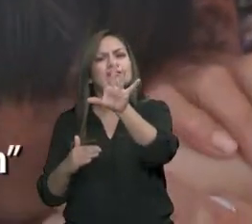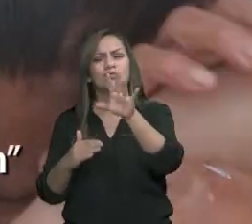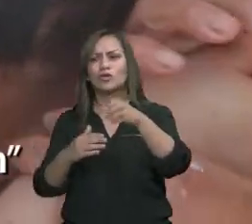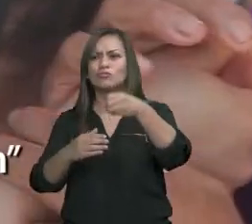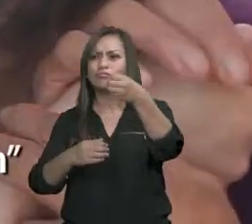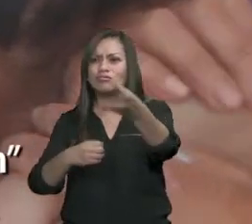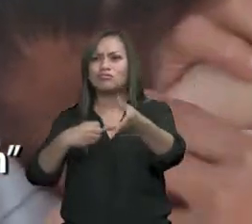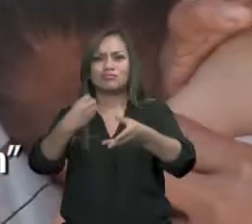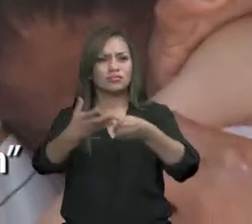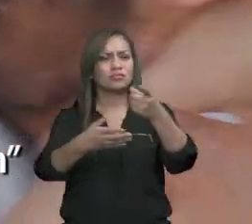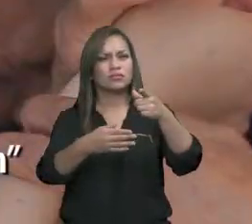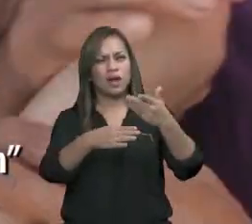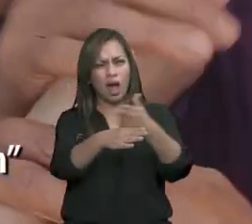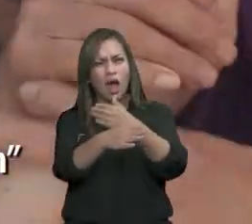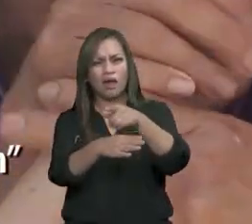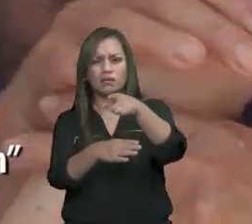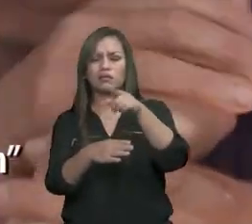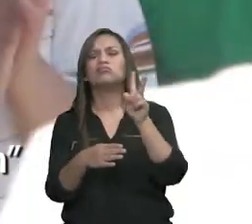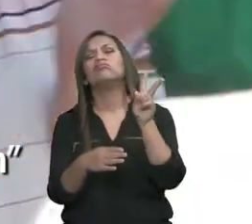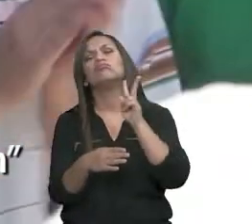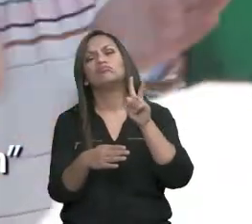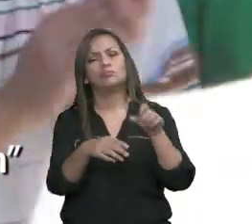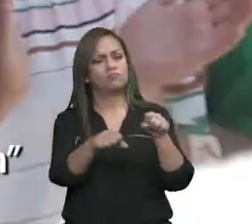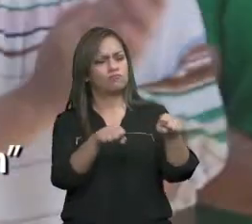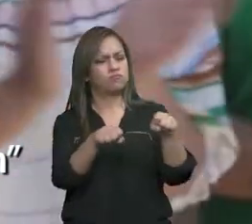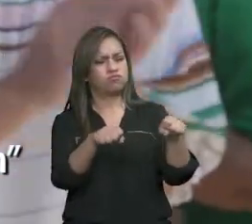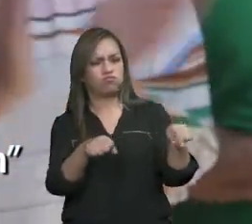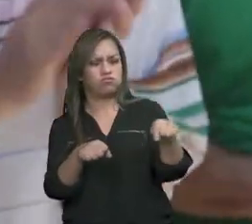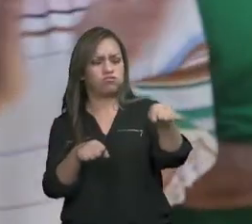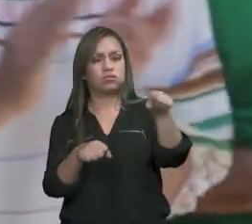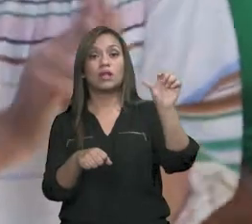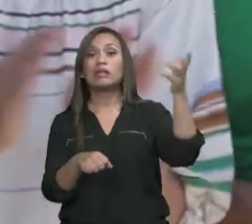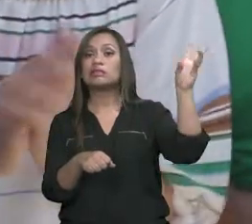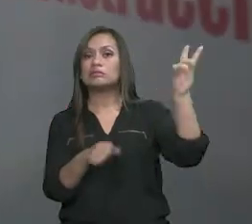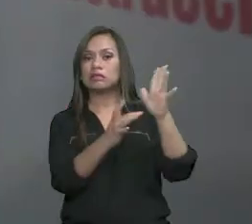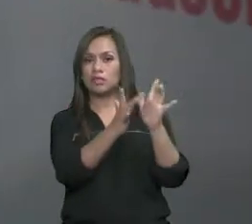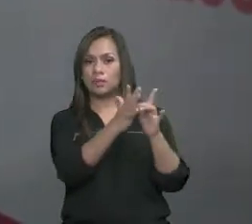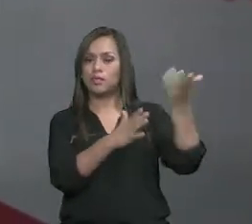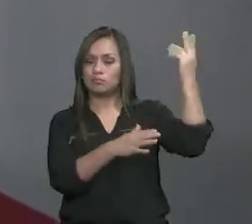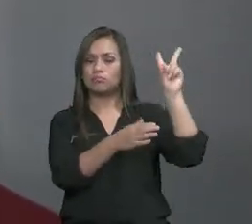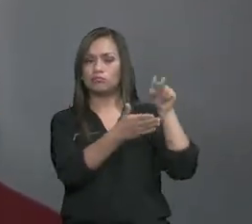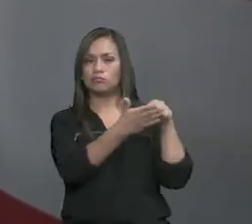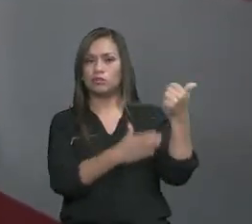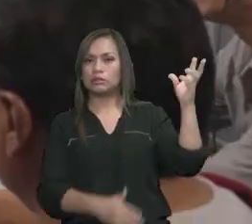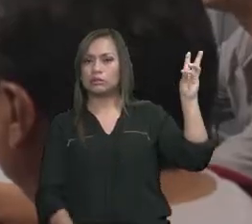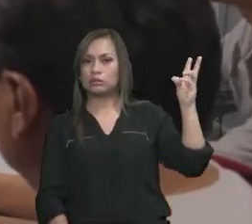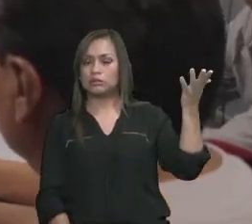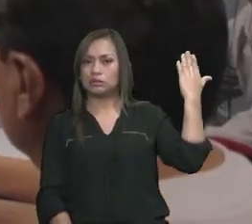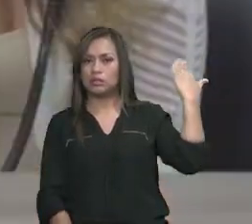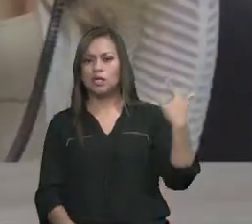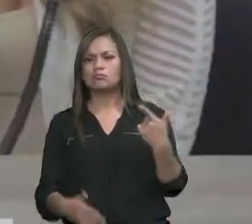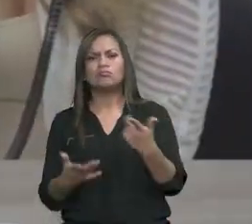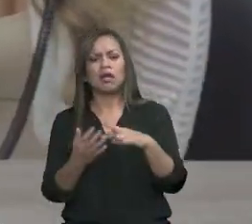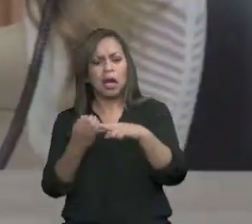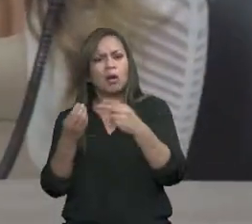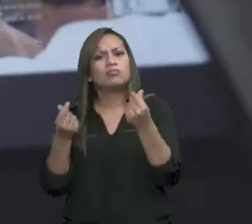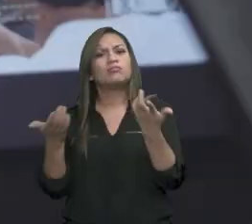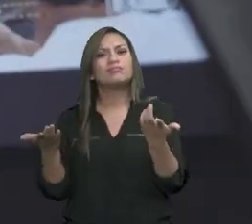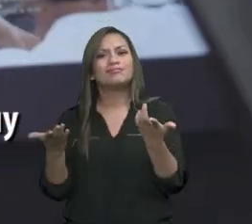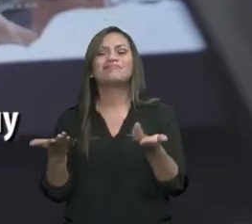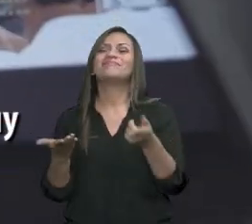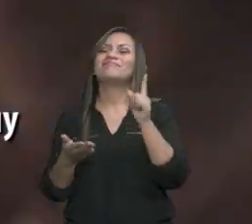viviendas para familias afectadas por el terremoto del 16 de abril del 2016, con recursos